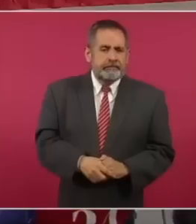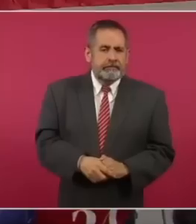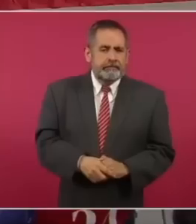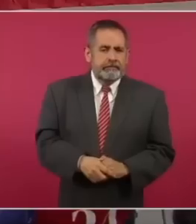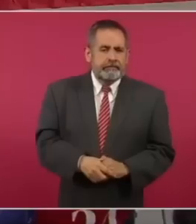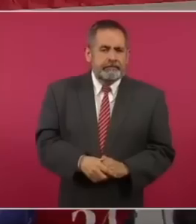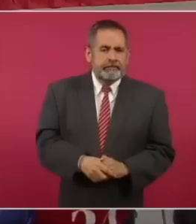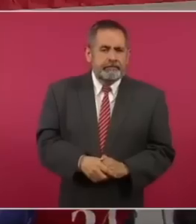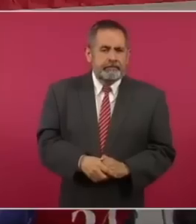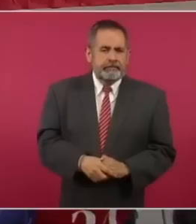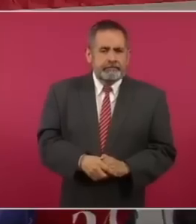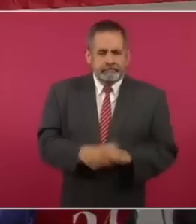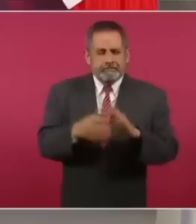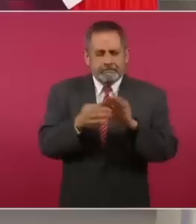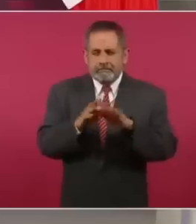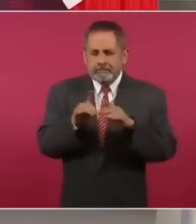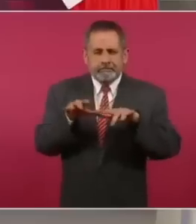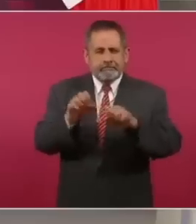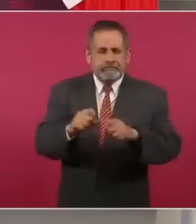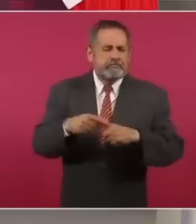hablan de aprehensiones, nosotros no,